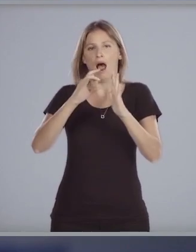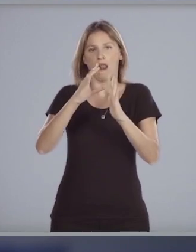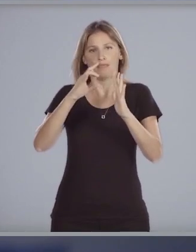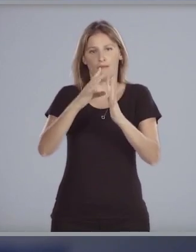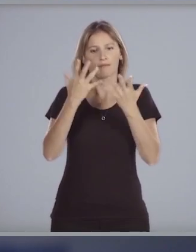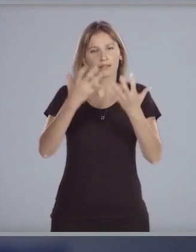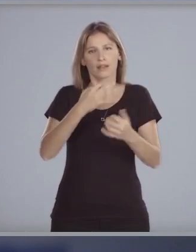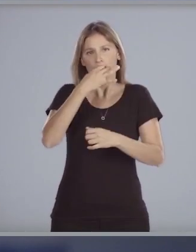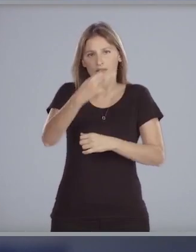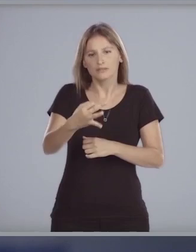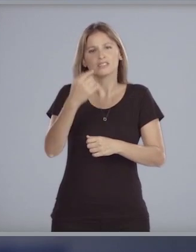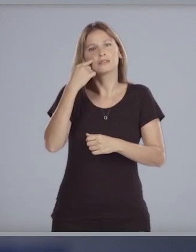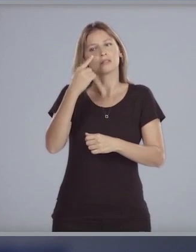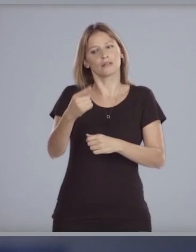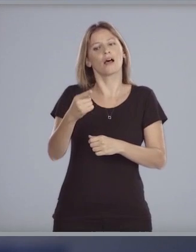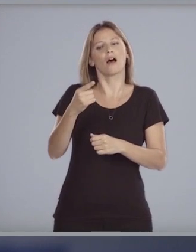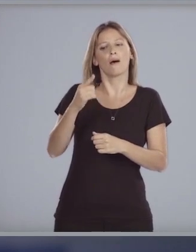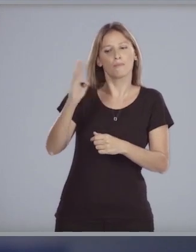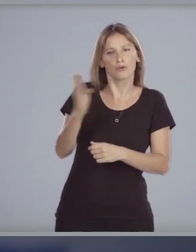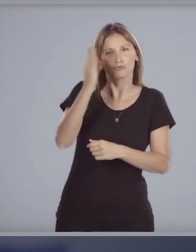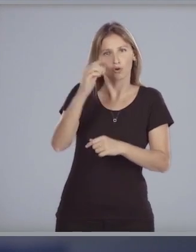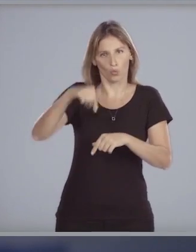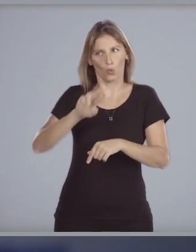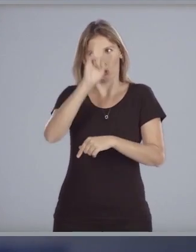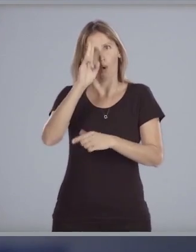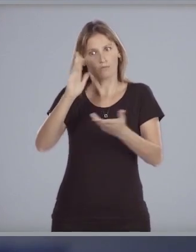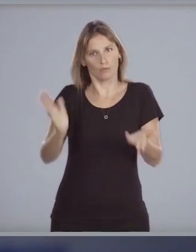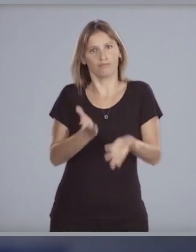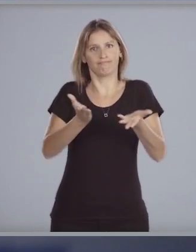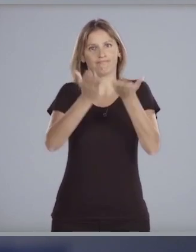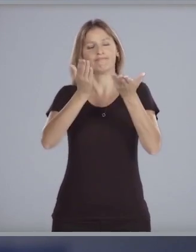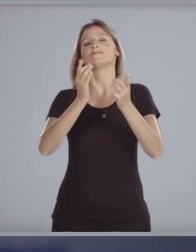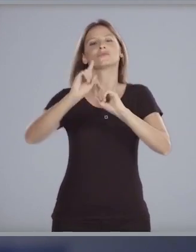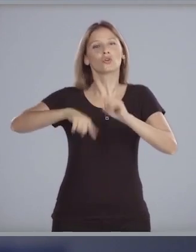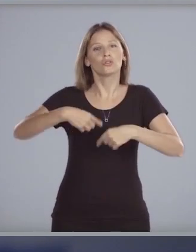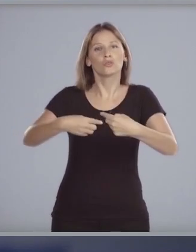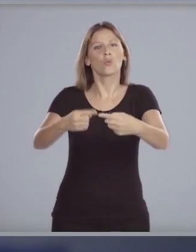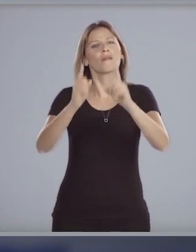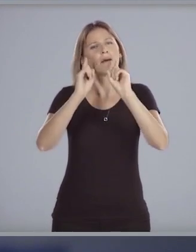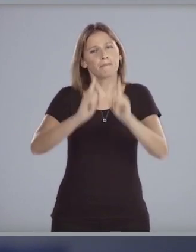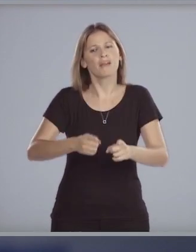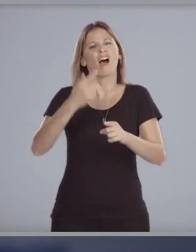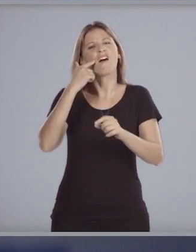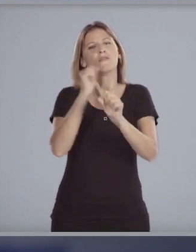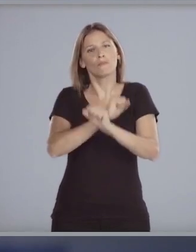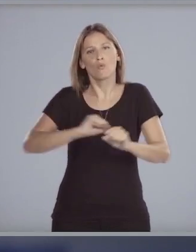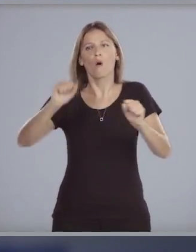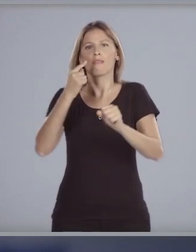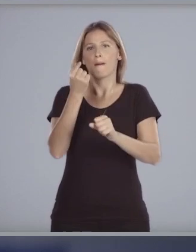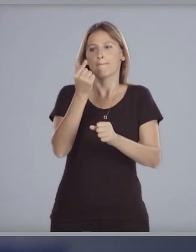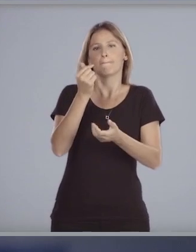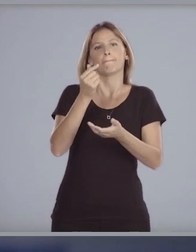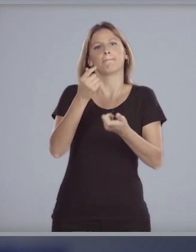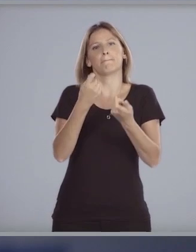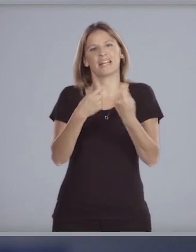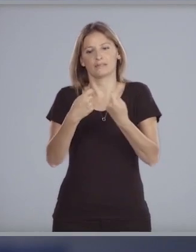lo que implica agregar valor a nuestra producción continuaremos facilitando el acceso a